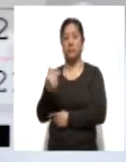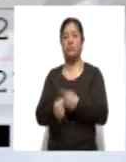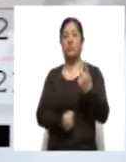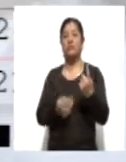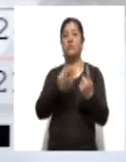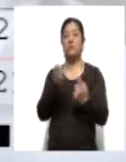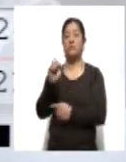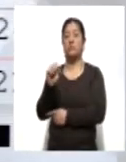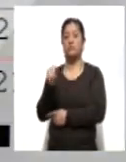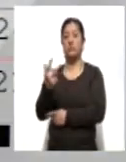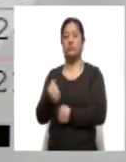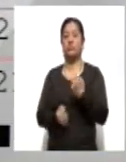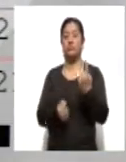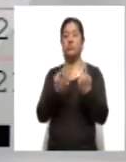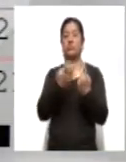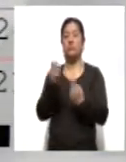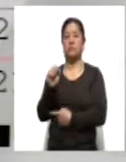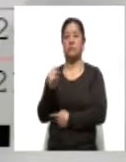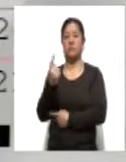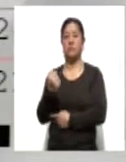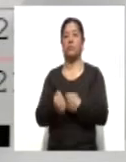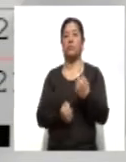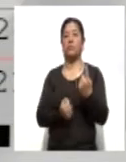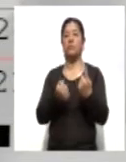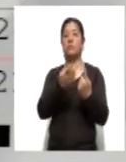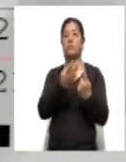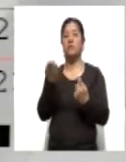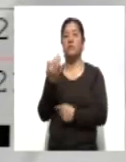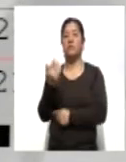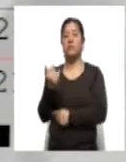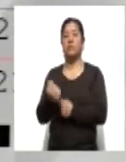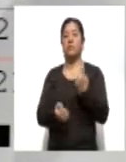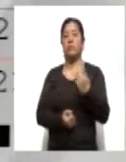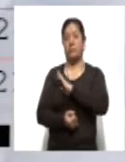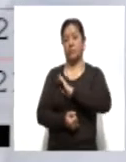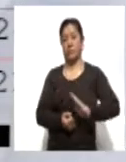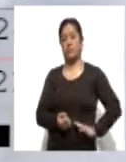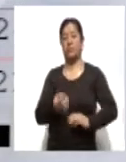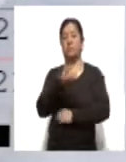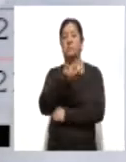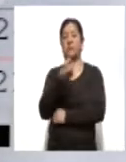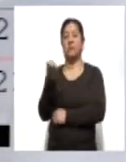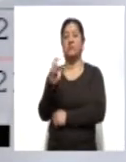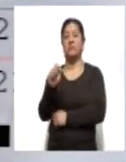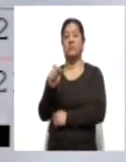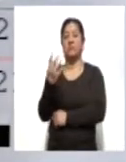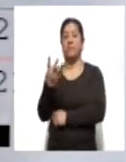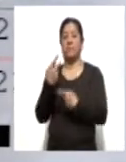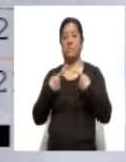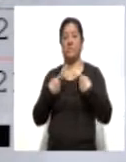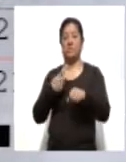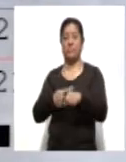Calpulalpan 368, Tetla 361, Totolac 350, Panotla 324,